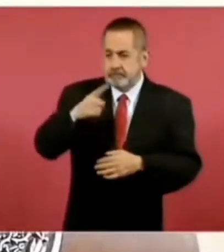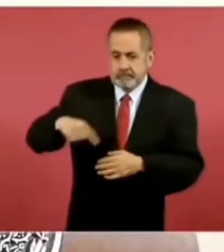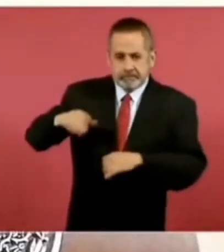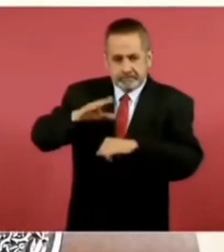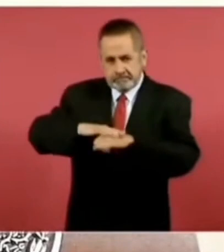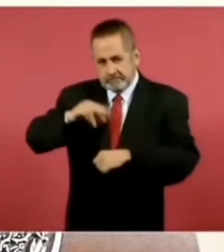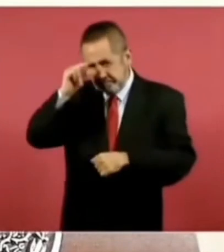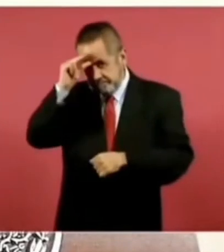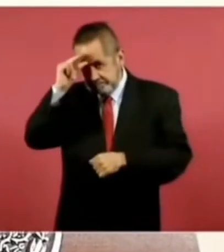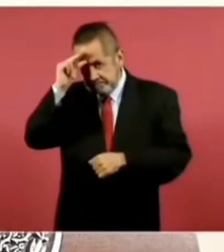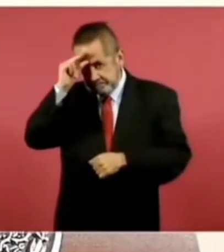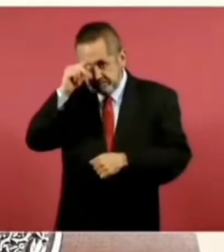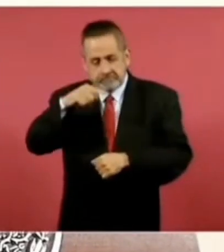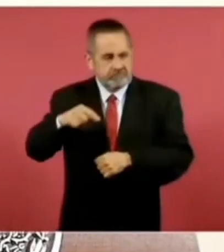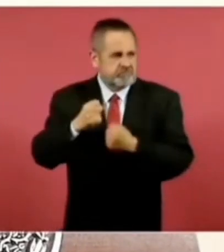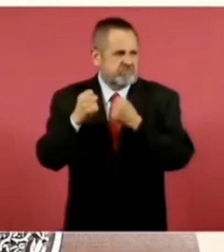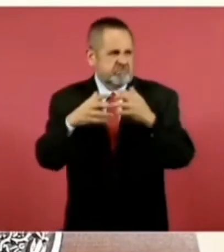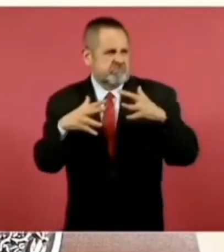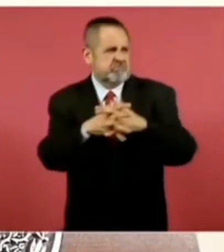se usa menos la fuerza.